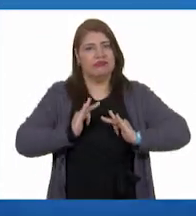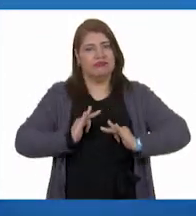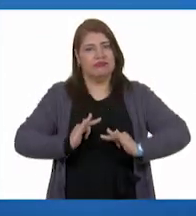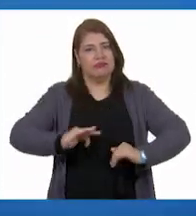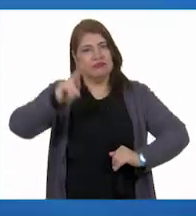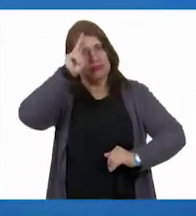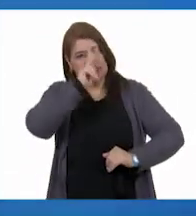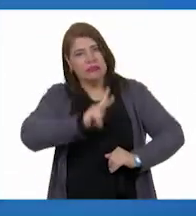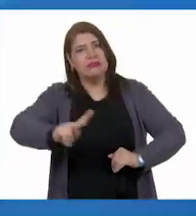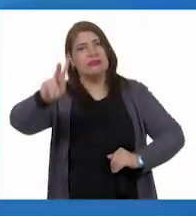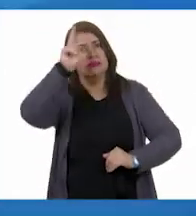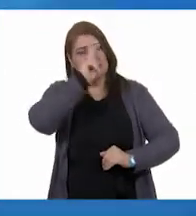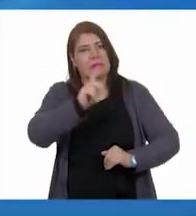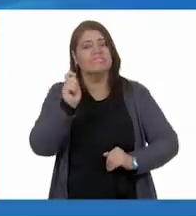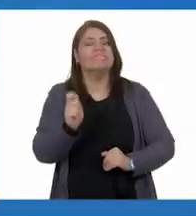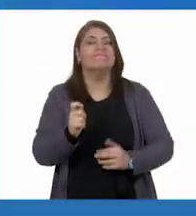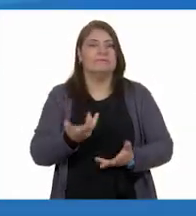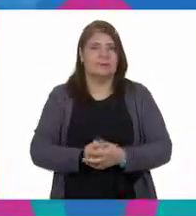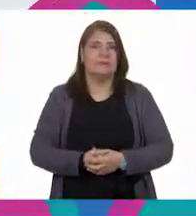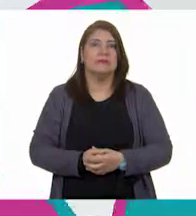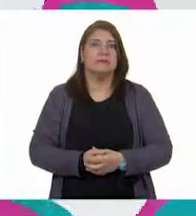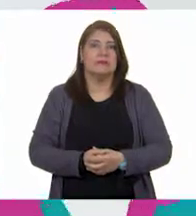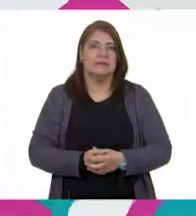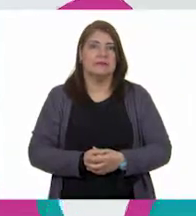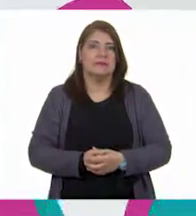Me tranquilizo. Aquí está.